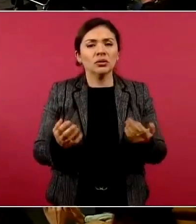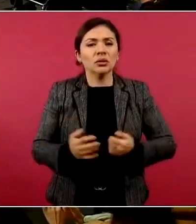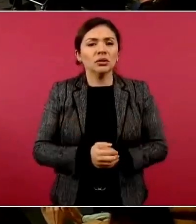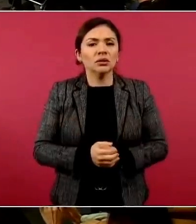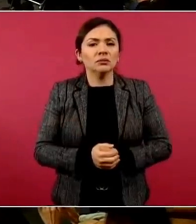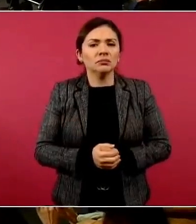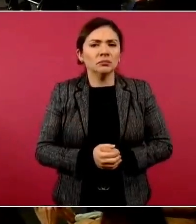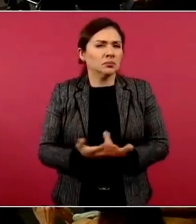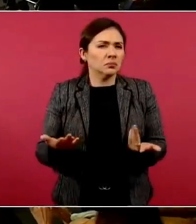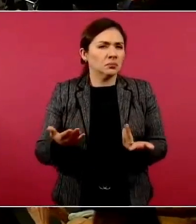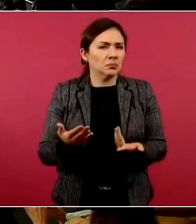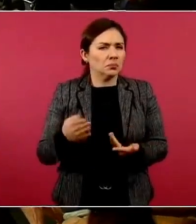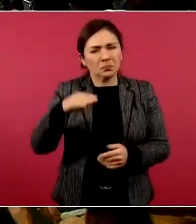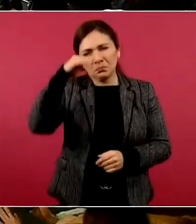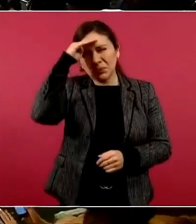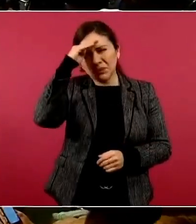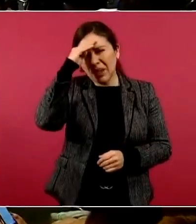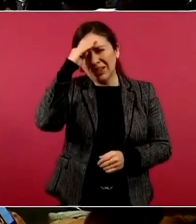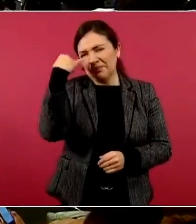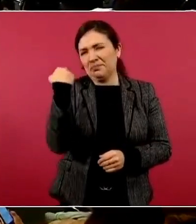Y aunque parece increíble,